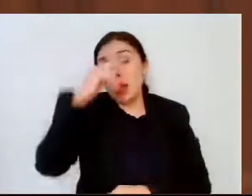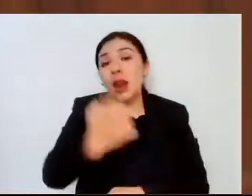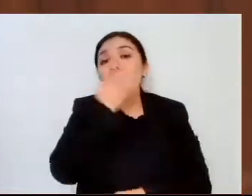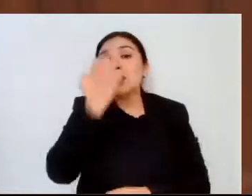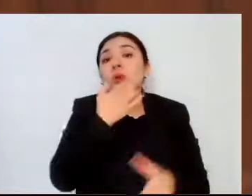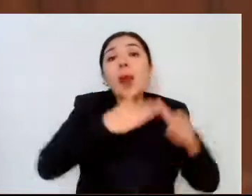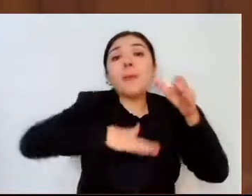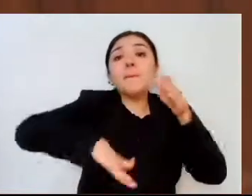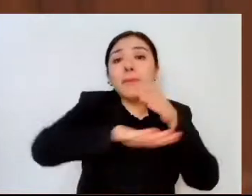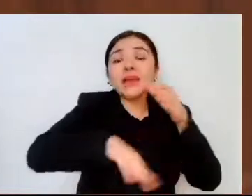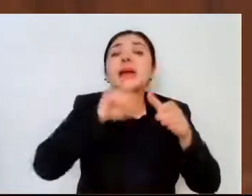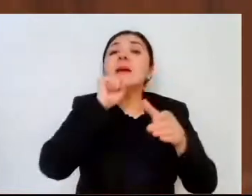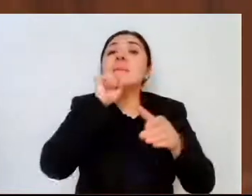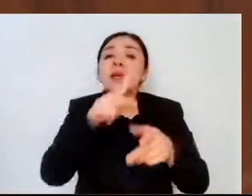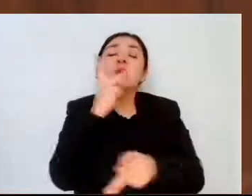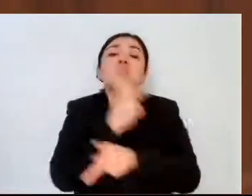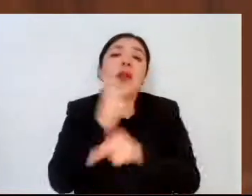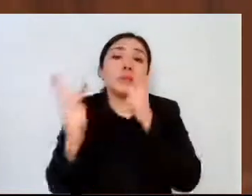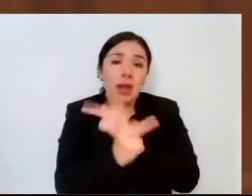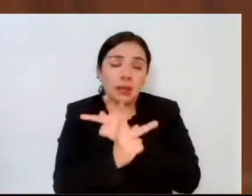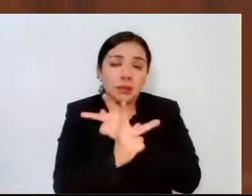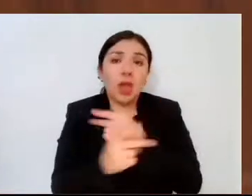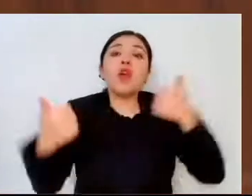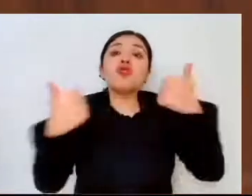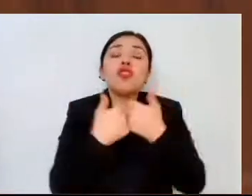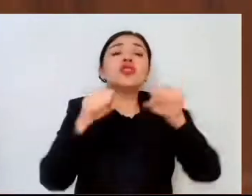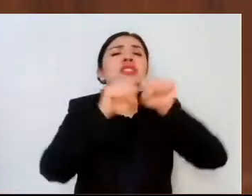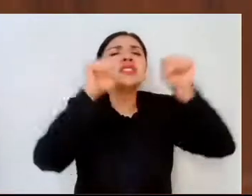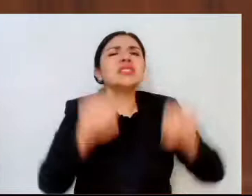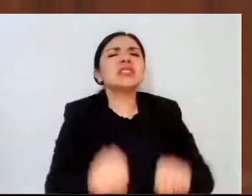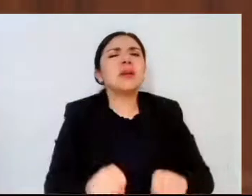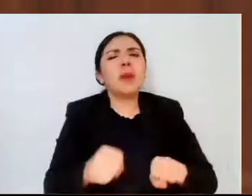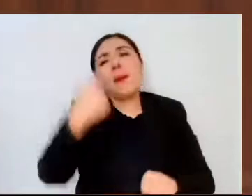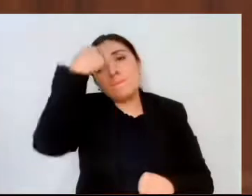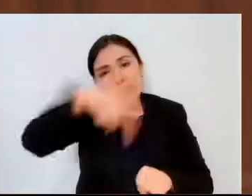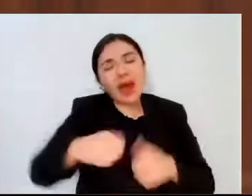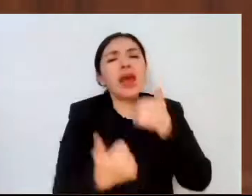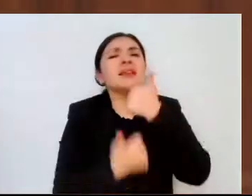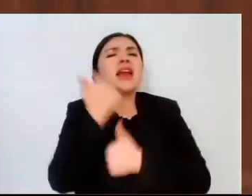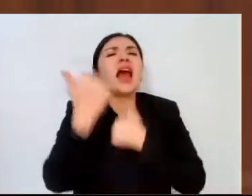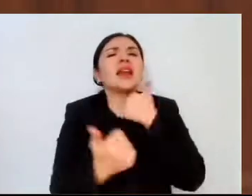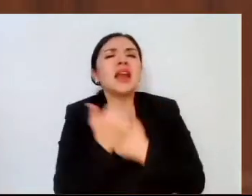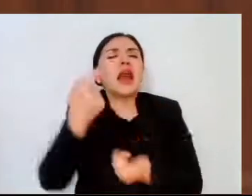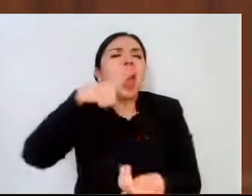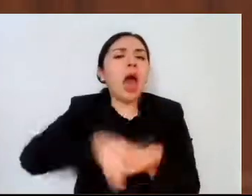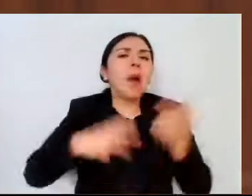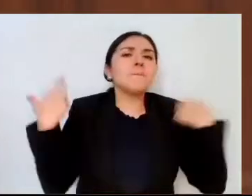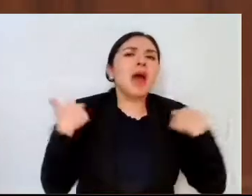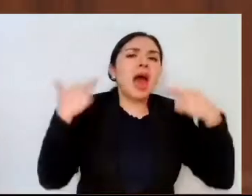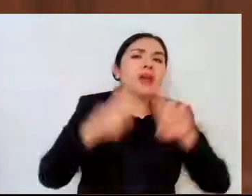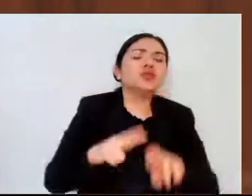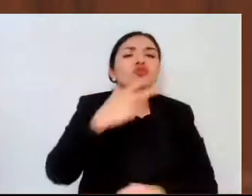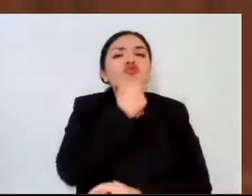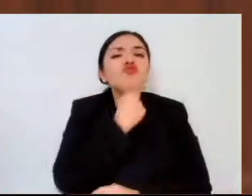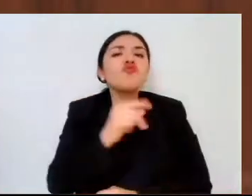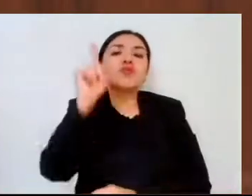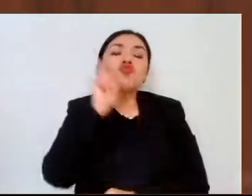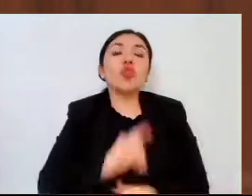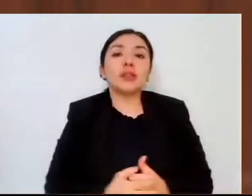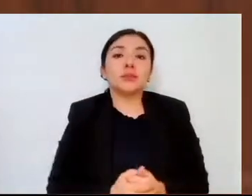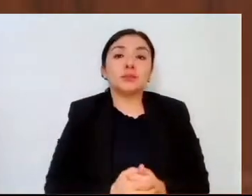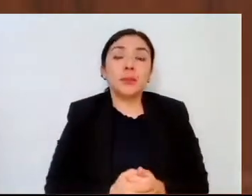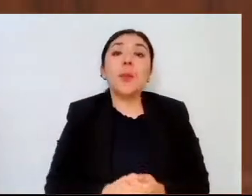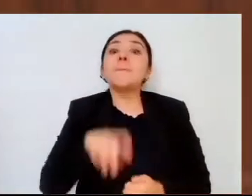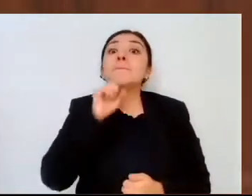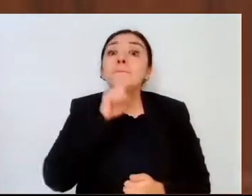y media superior, a través del sistema para la carrera de las maestras y los maestros. Y para